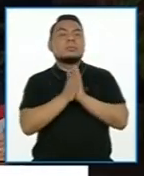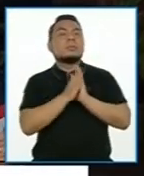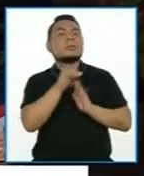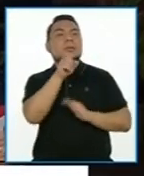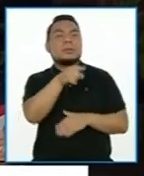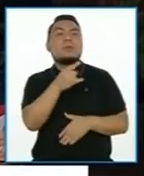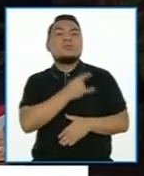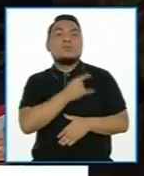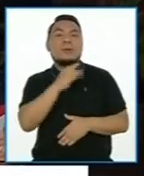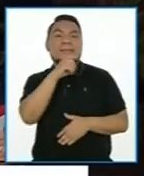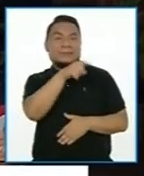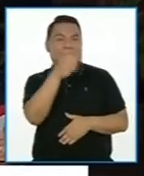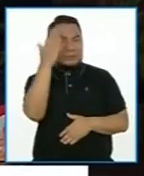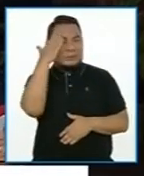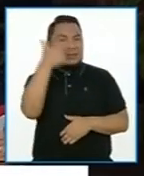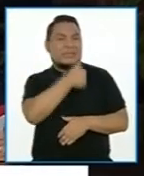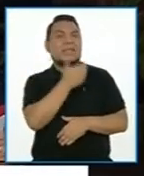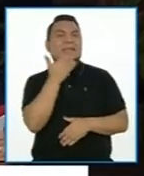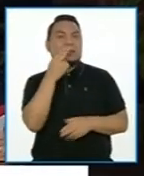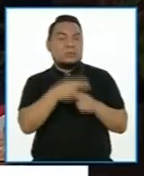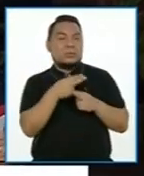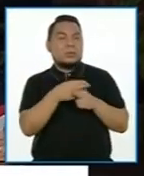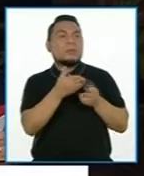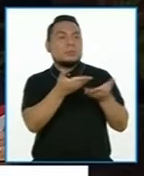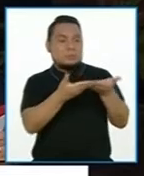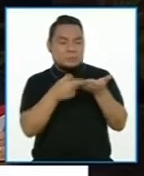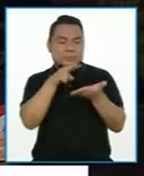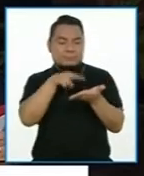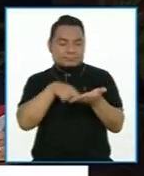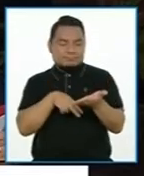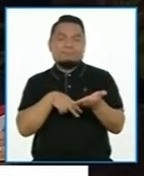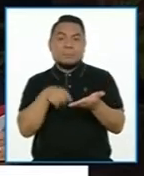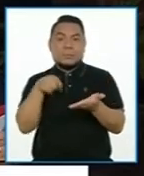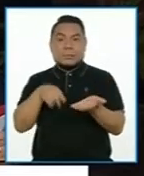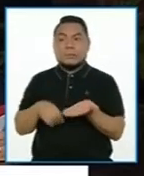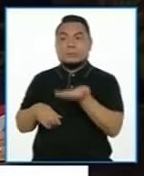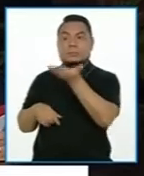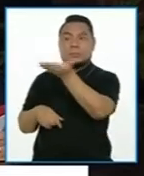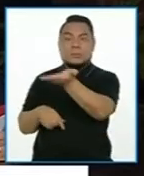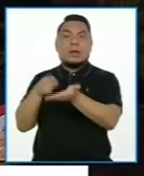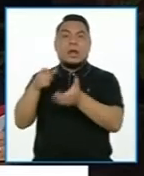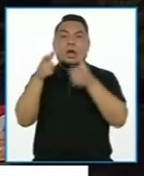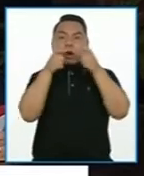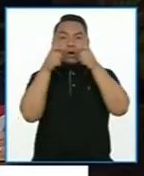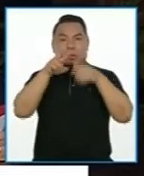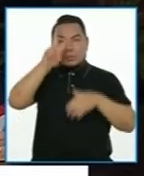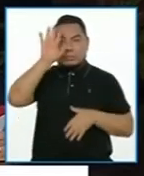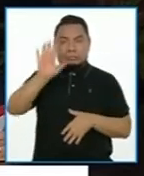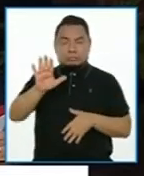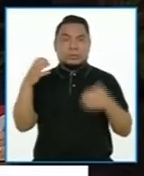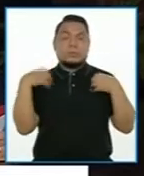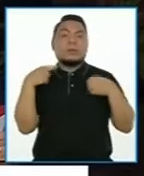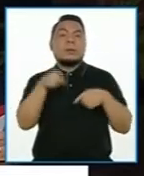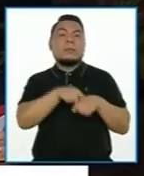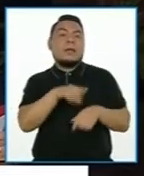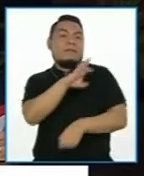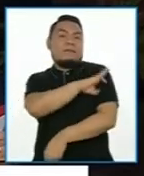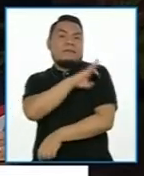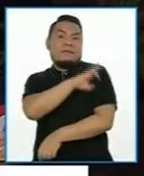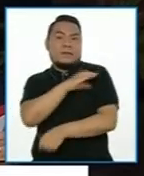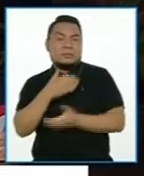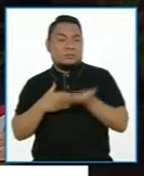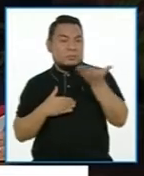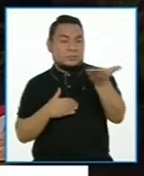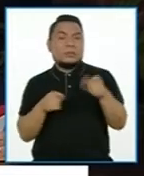conocer la verdad sobre lo sucedido a la Contraloría General de la República, al Ministerio Público,